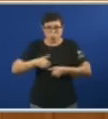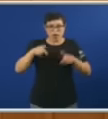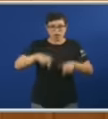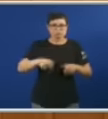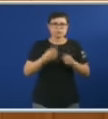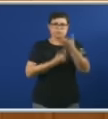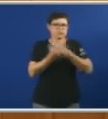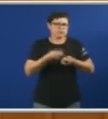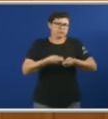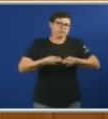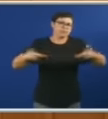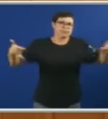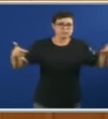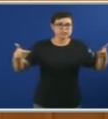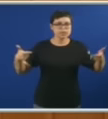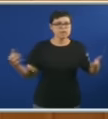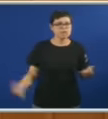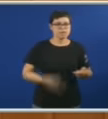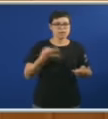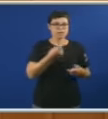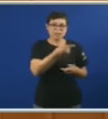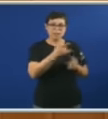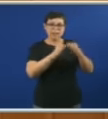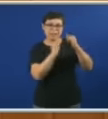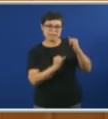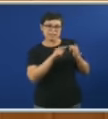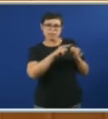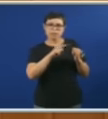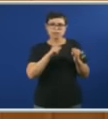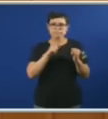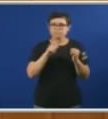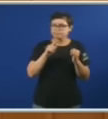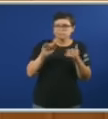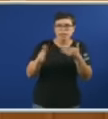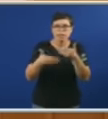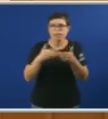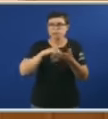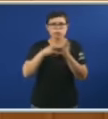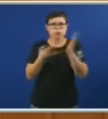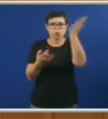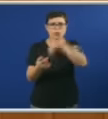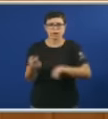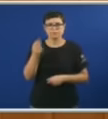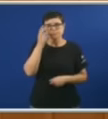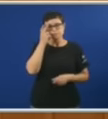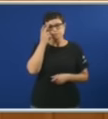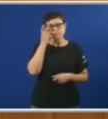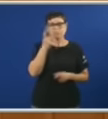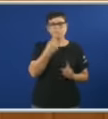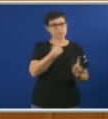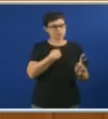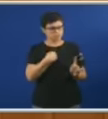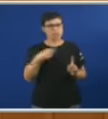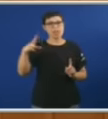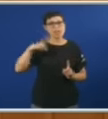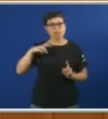Feijó En vez da crise Que temos E que vostede Non é capaz De atallar Claro Dinos que nos Nos aclaremos Que a débeda